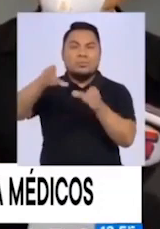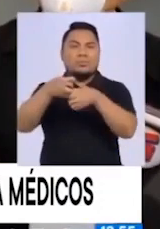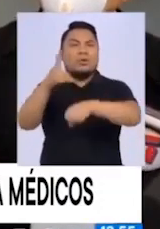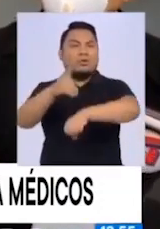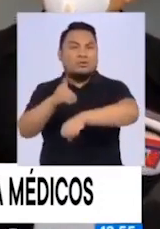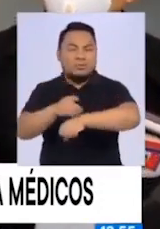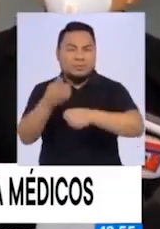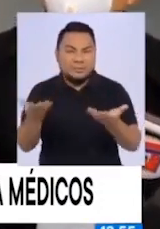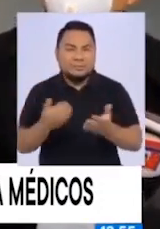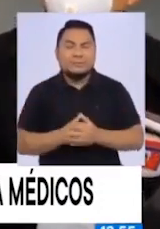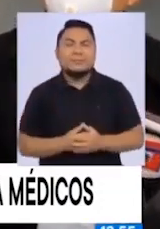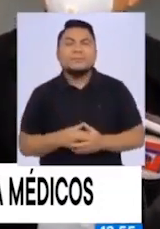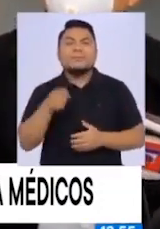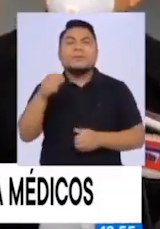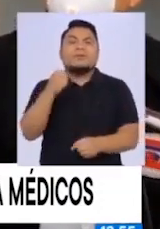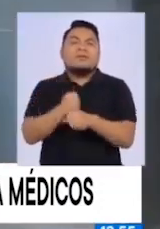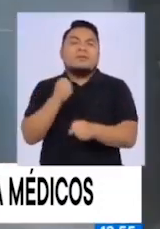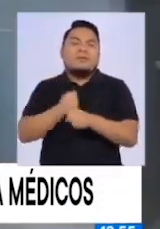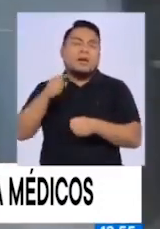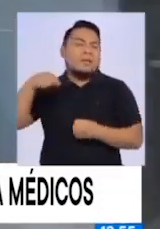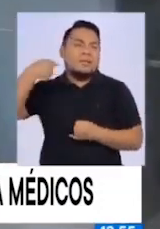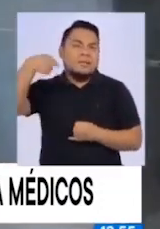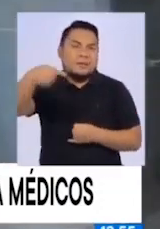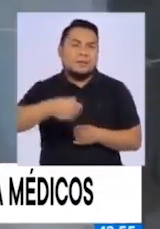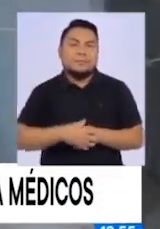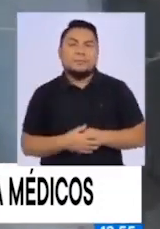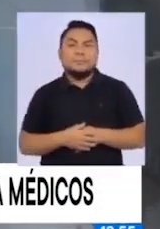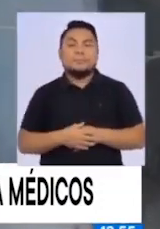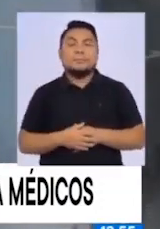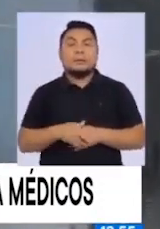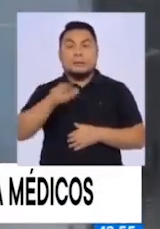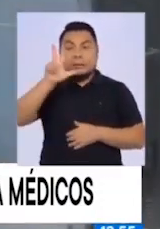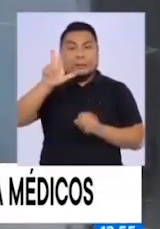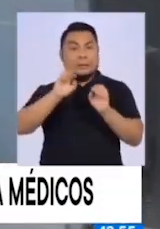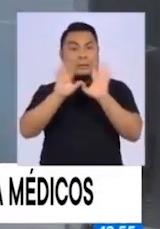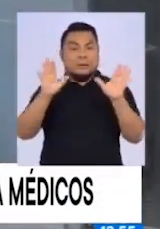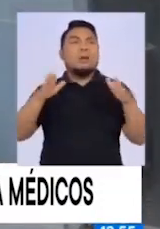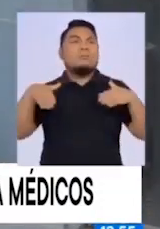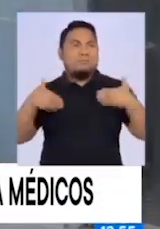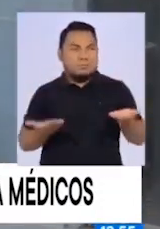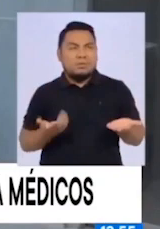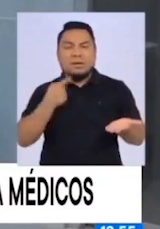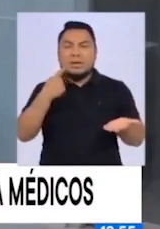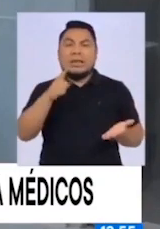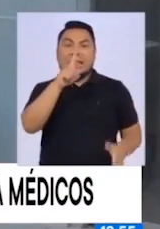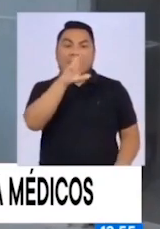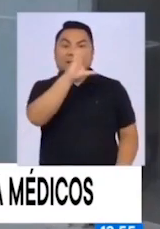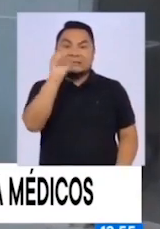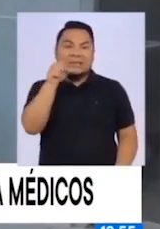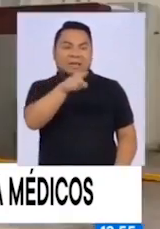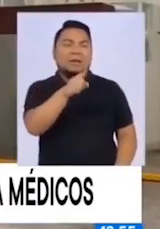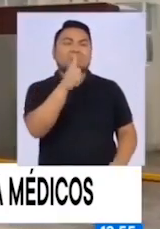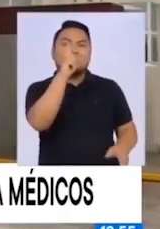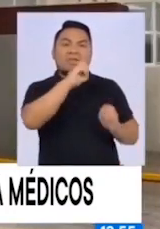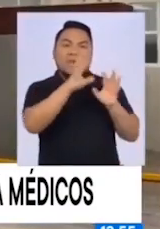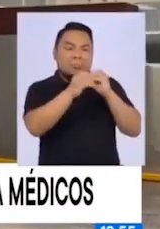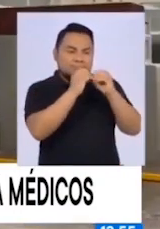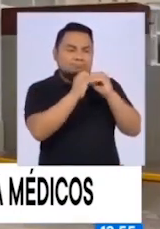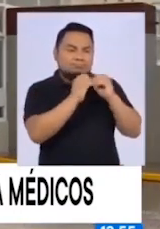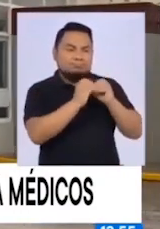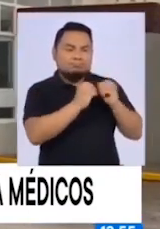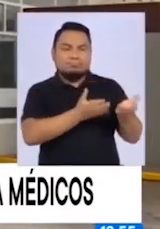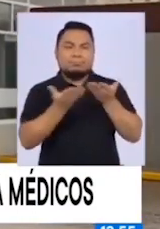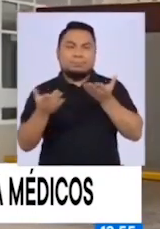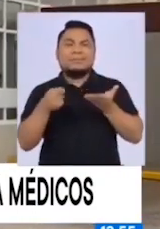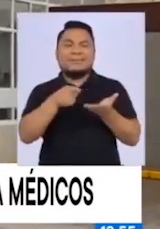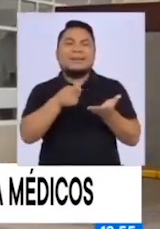médicos en su tarea diaria. En tres días se pueden fabricar 100 de estas mascarillas. Con